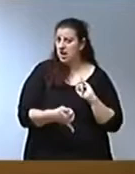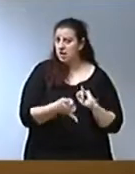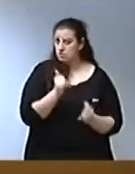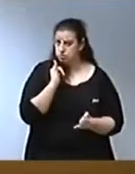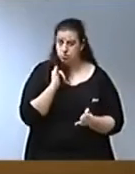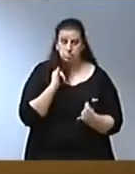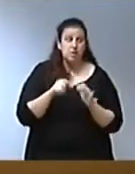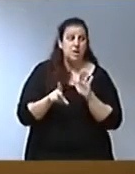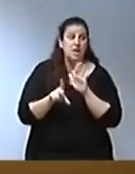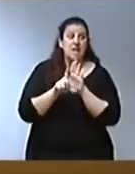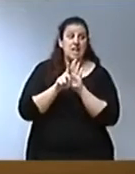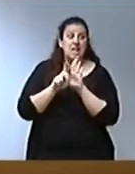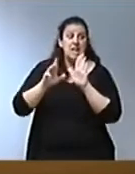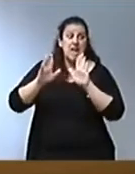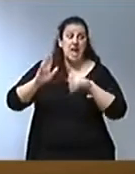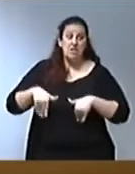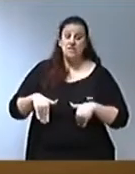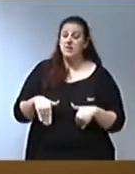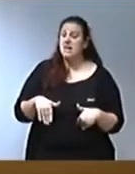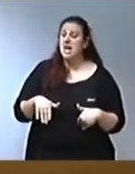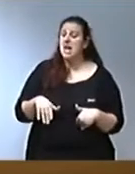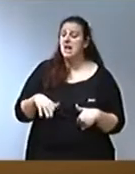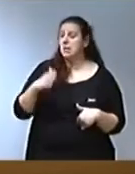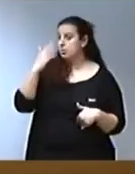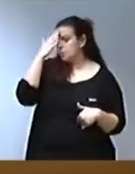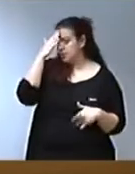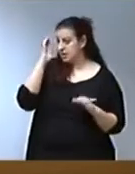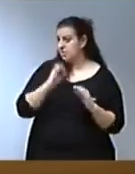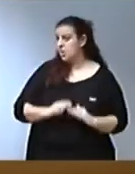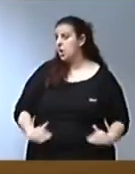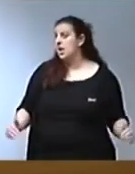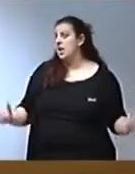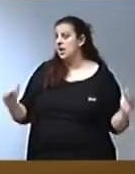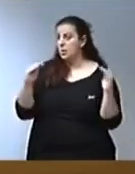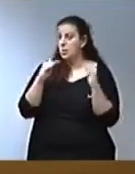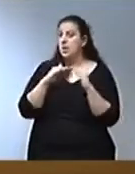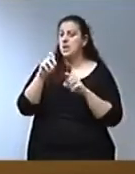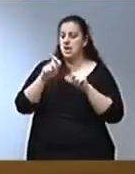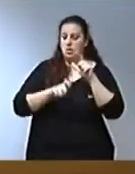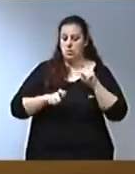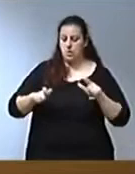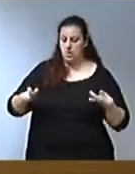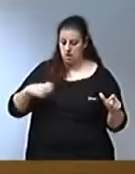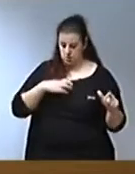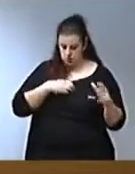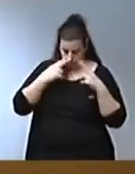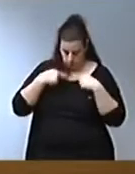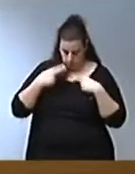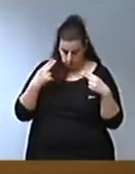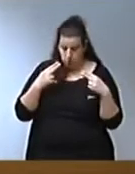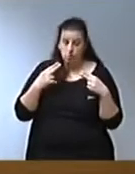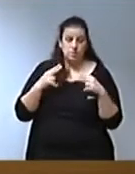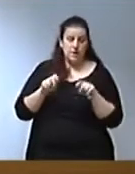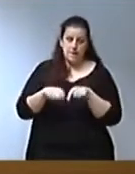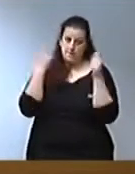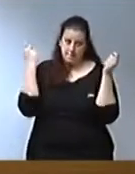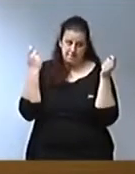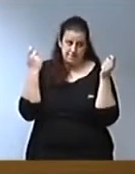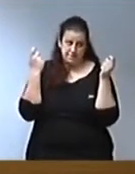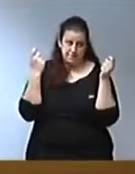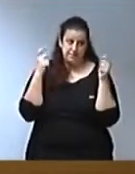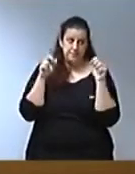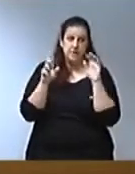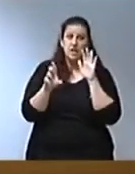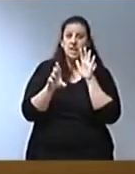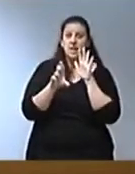La ley que en definitiva quiere romper con el principio de igualdad de los ciudadanos en el acceso a la función pública. La ley del nuevo